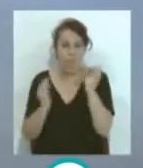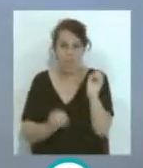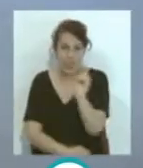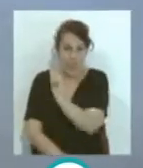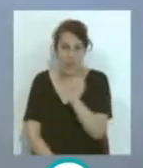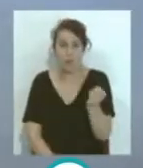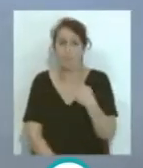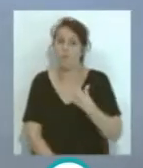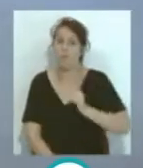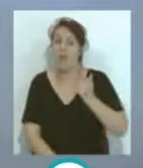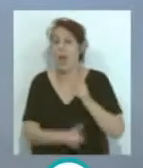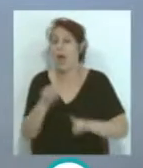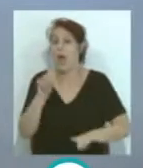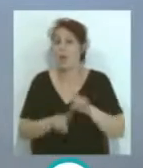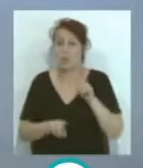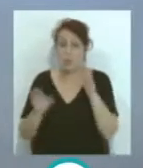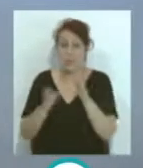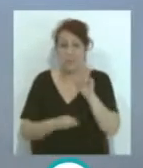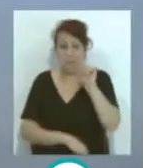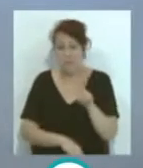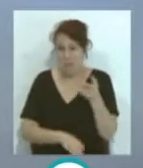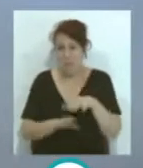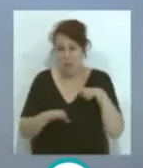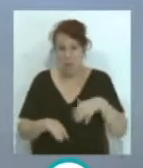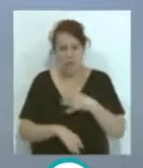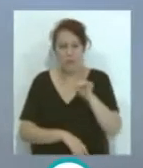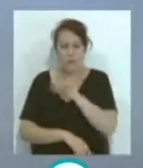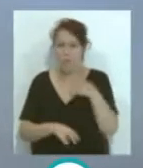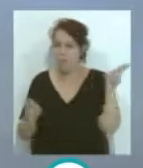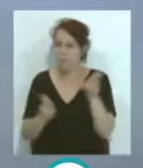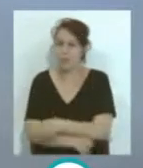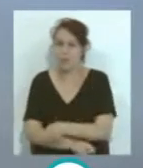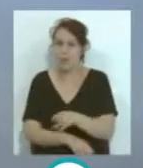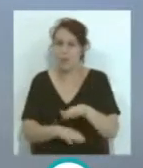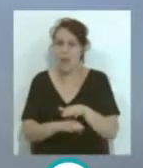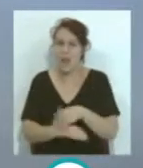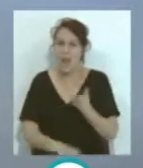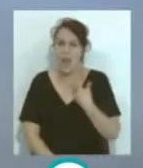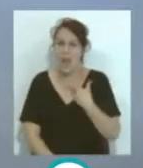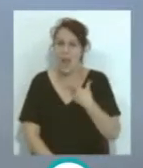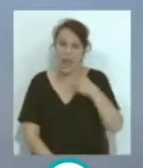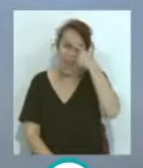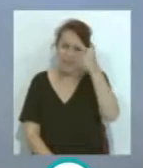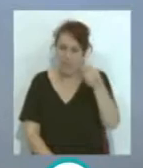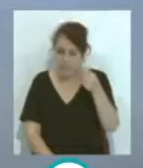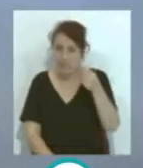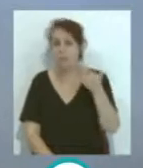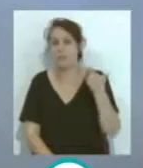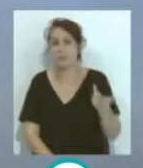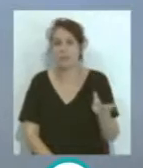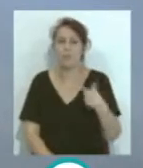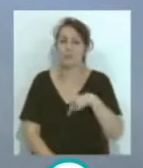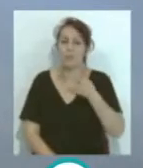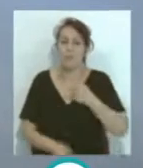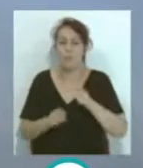...tuvo algunas oportunidades... ...sobre todo en el primer tiempo... ...gol anulado también... ...a José Lúder Alavés... ...con lo cual... ...la